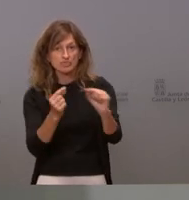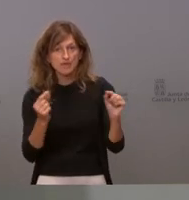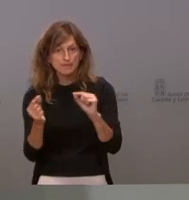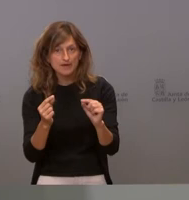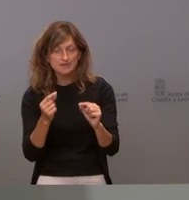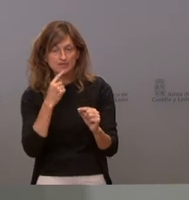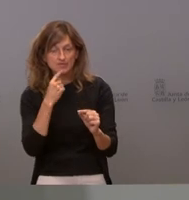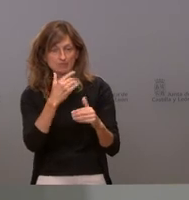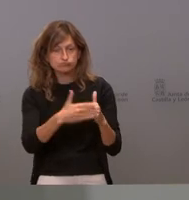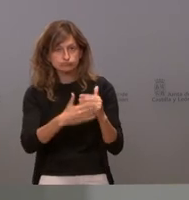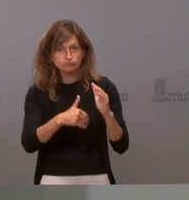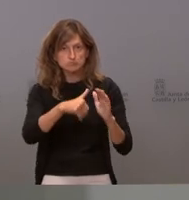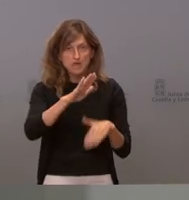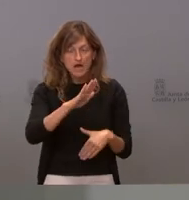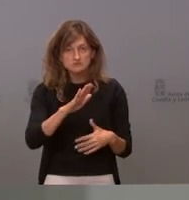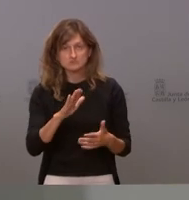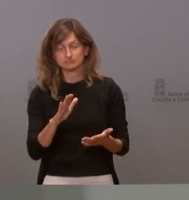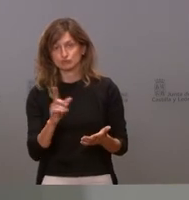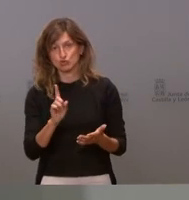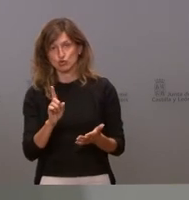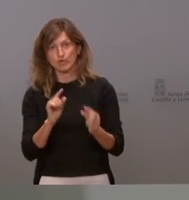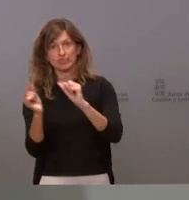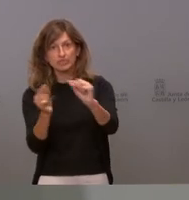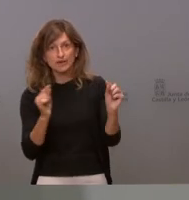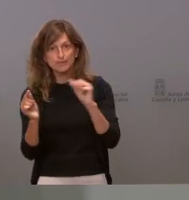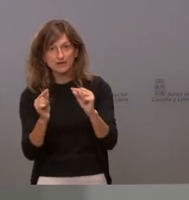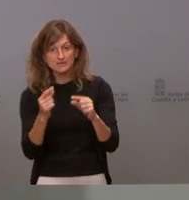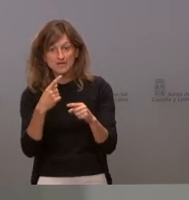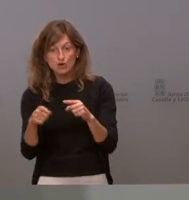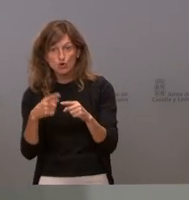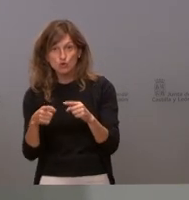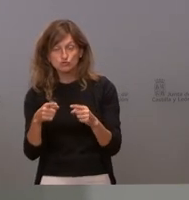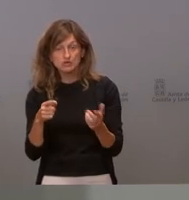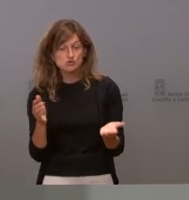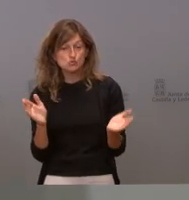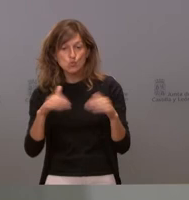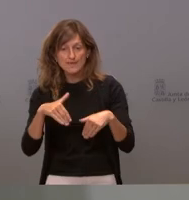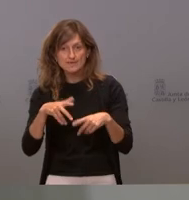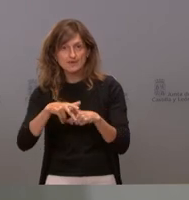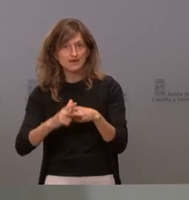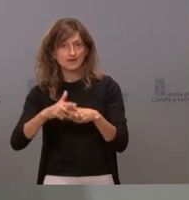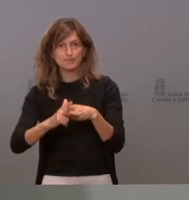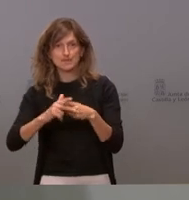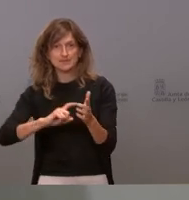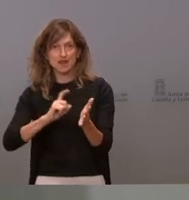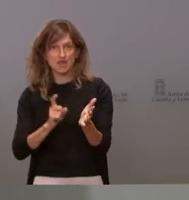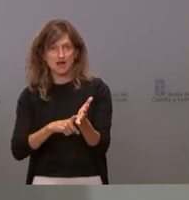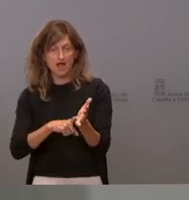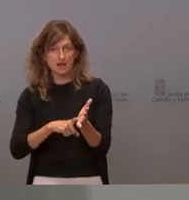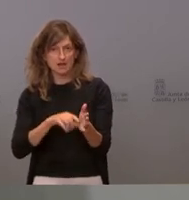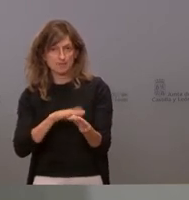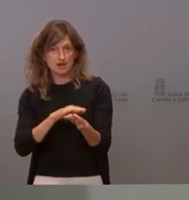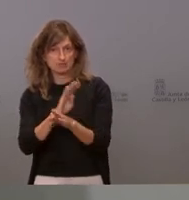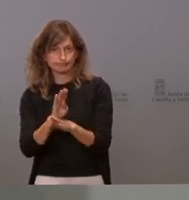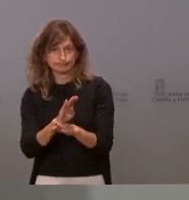más restricciones el debate es que lo que hay lo que no hay es una herramienta legal que nos permita